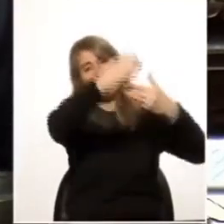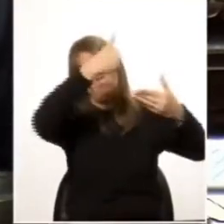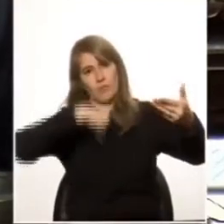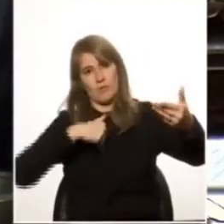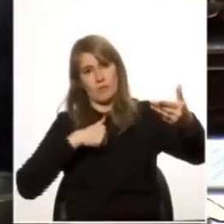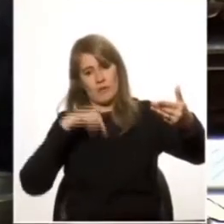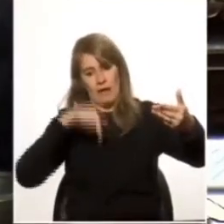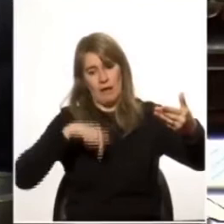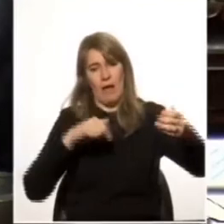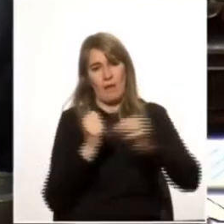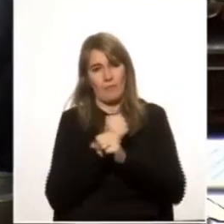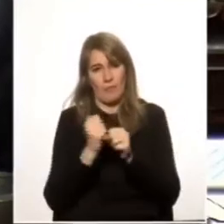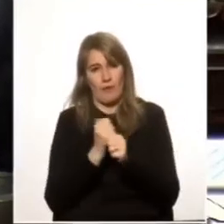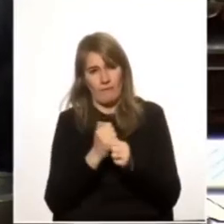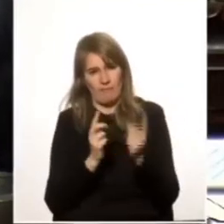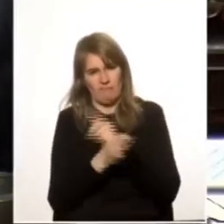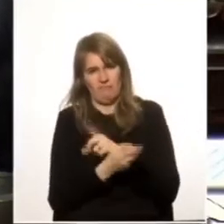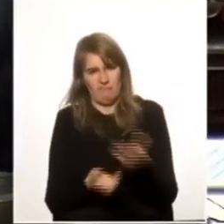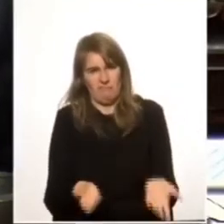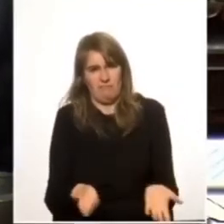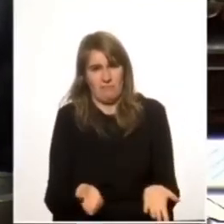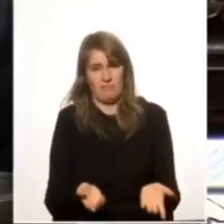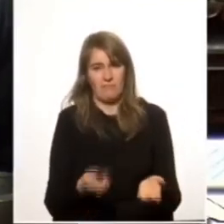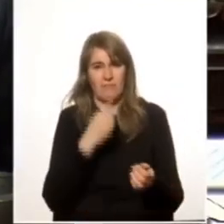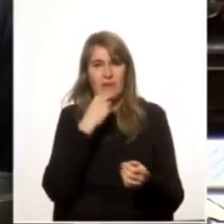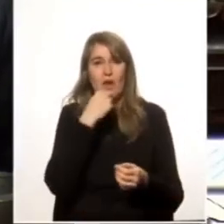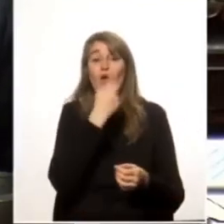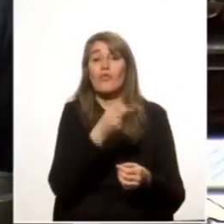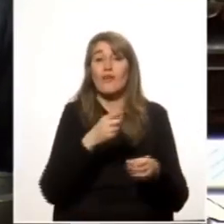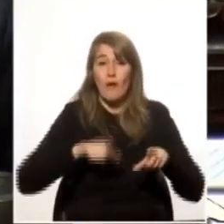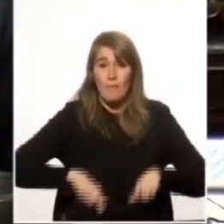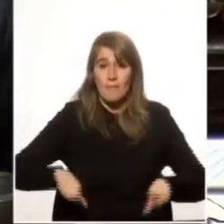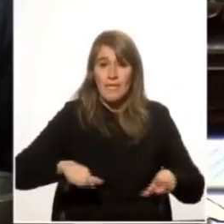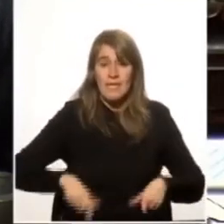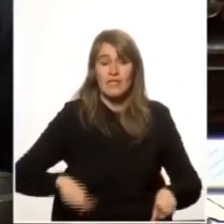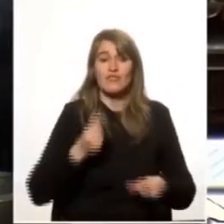Lo dice el propio Ministro de Economía.